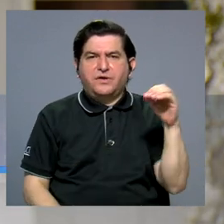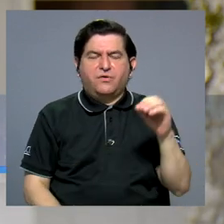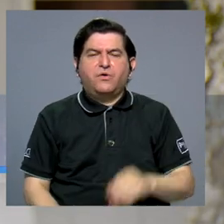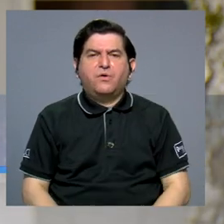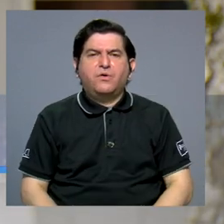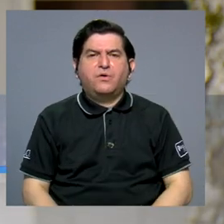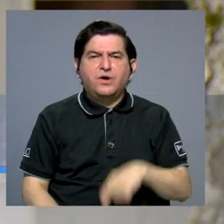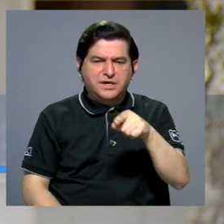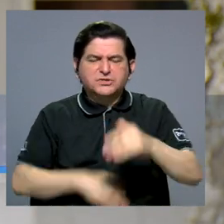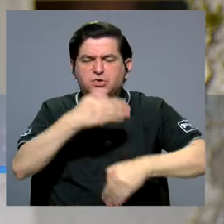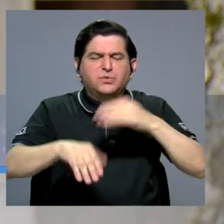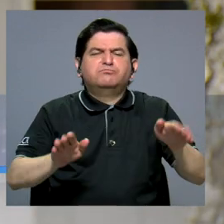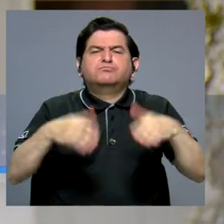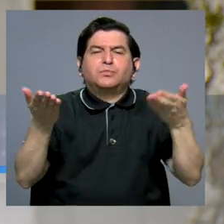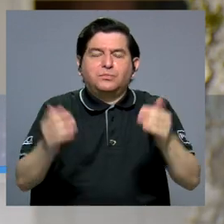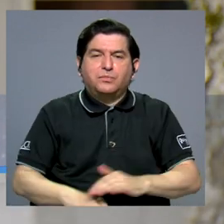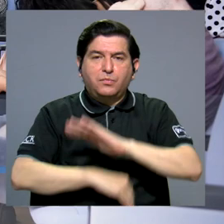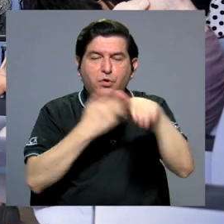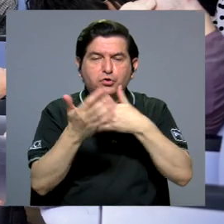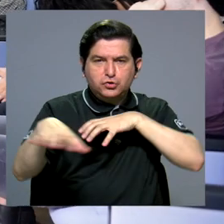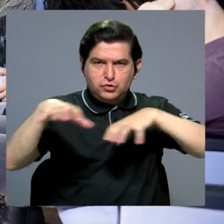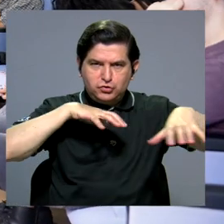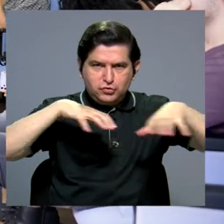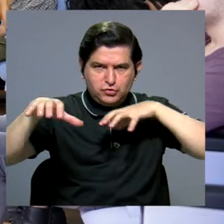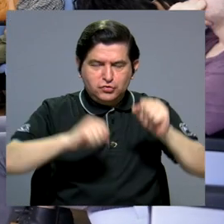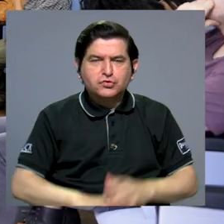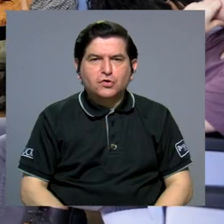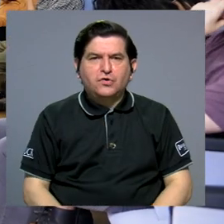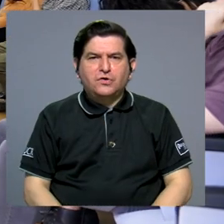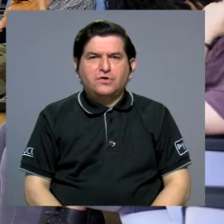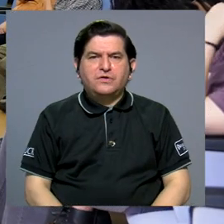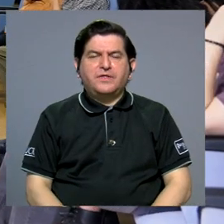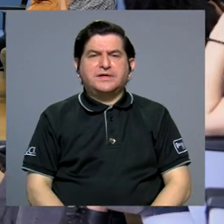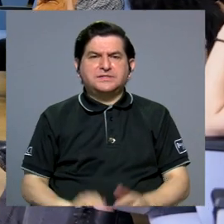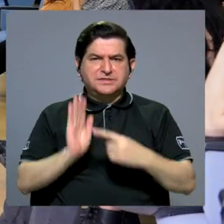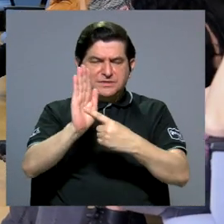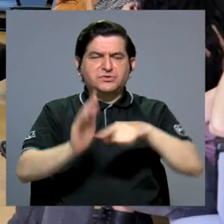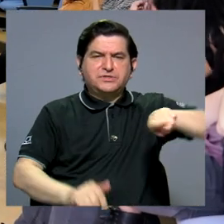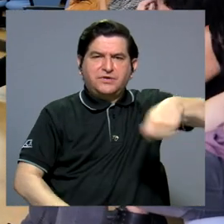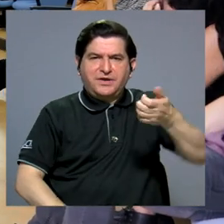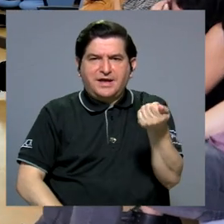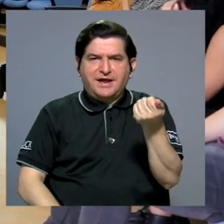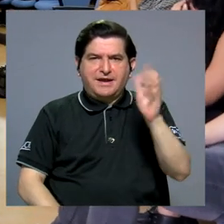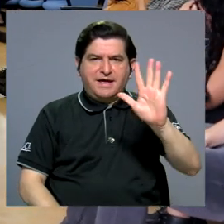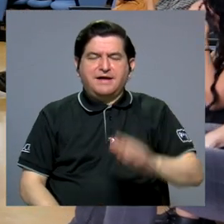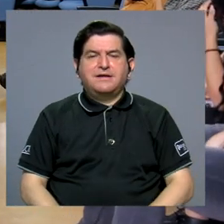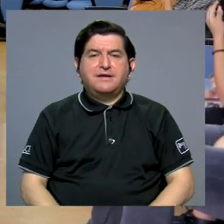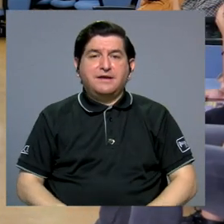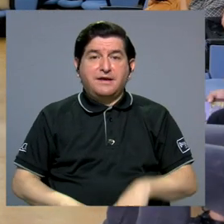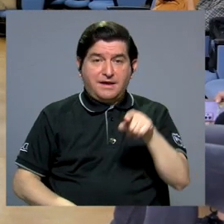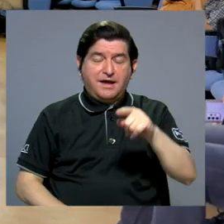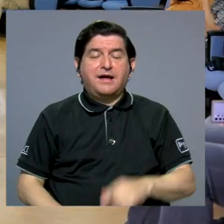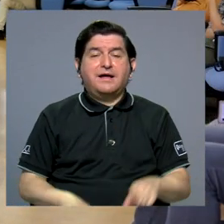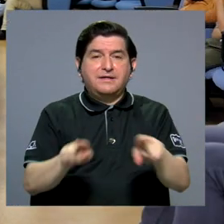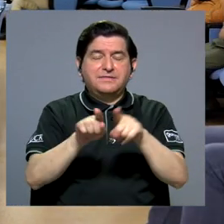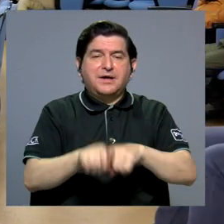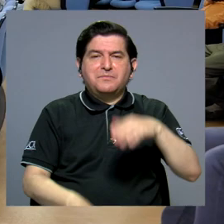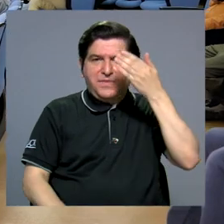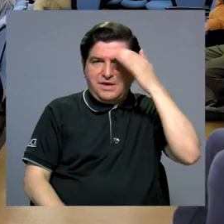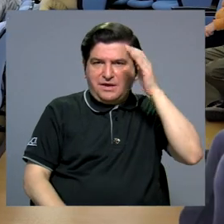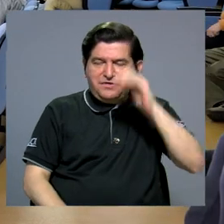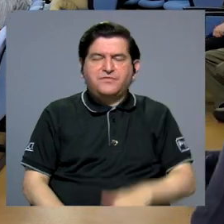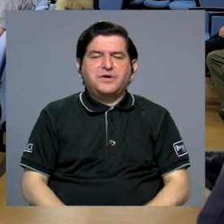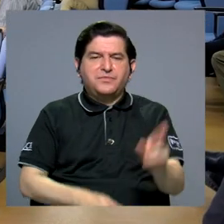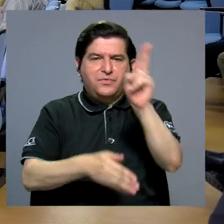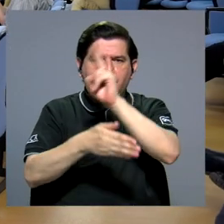se aplica, en qué forma se va a ejecutar eso. Todas las actividades fueron transmitidas por Canal 15 y permanecen en la